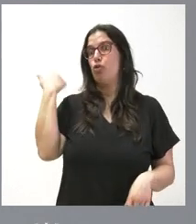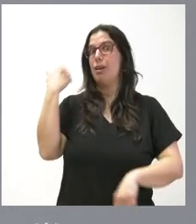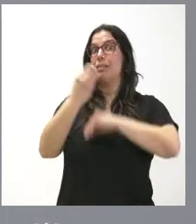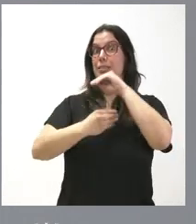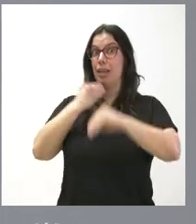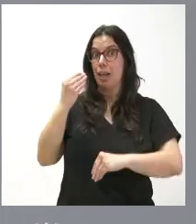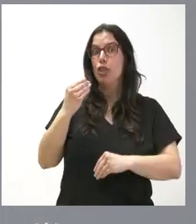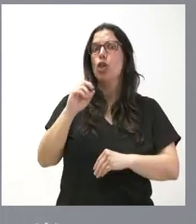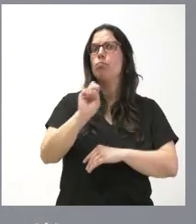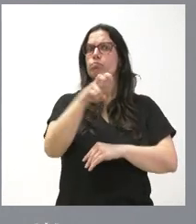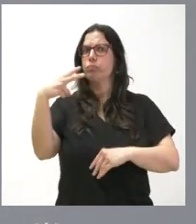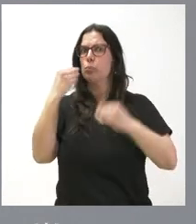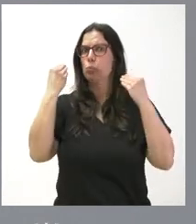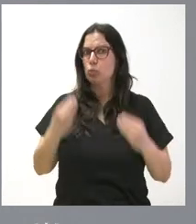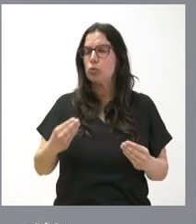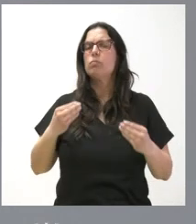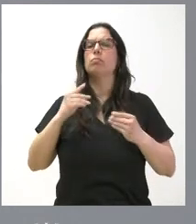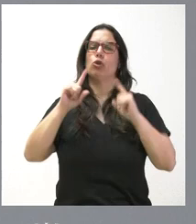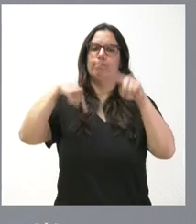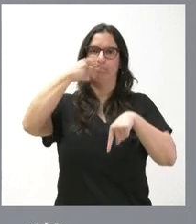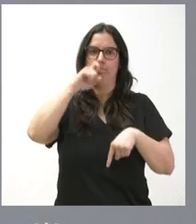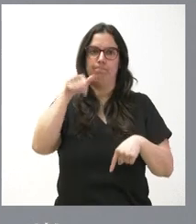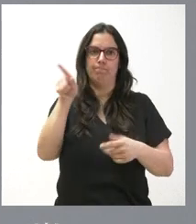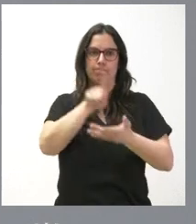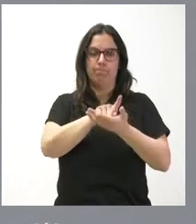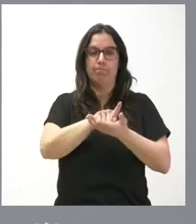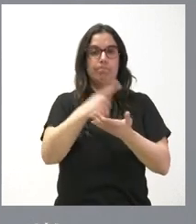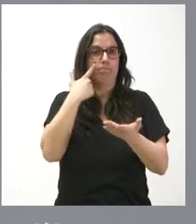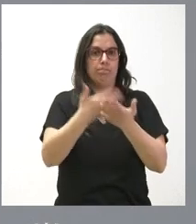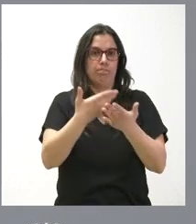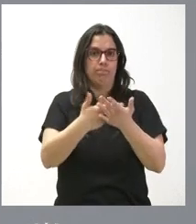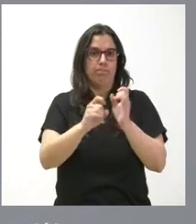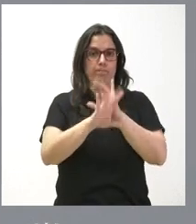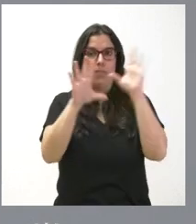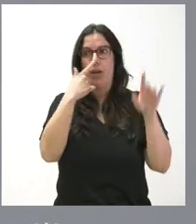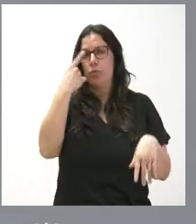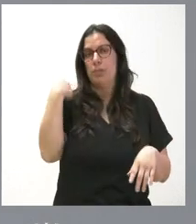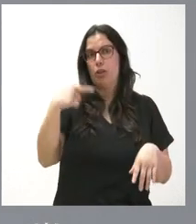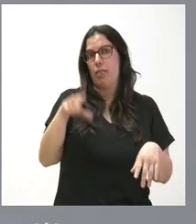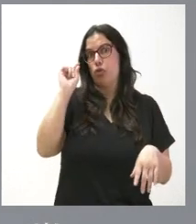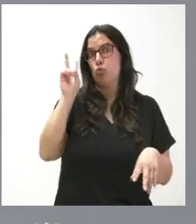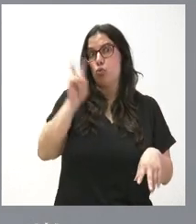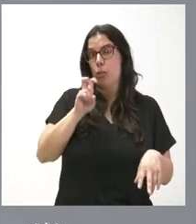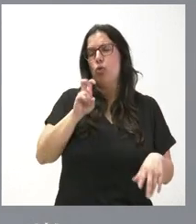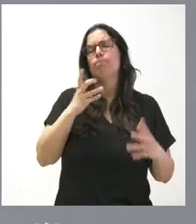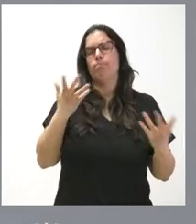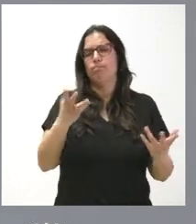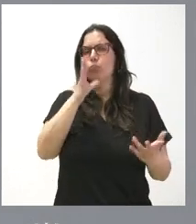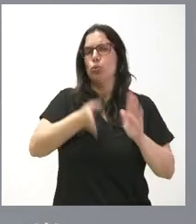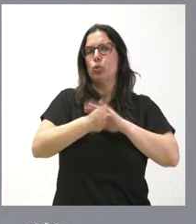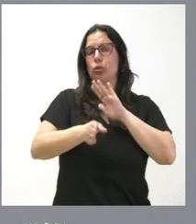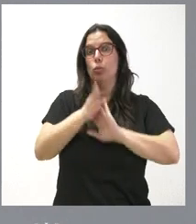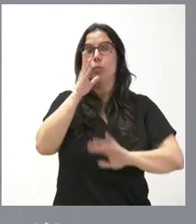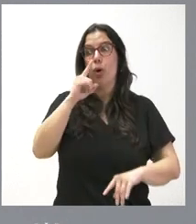inmediatamente precedente, que justifica plenamente lo que hicimos como novedad entonces, porque la primera